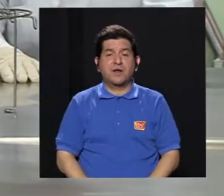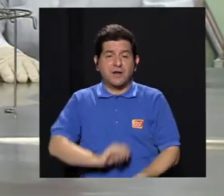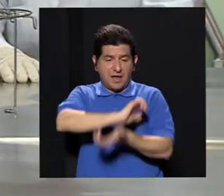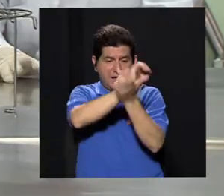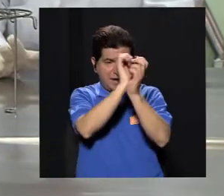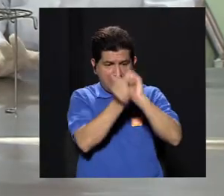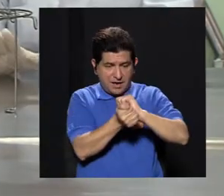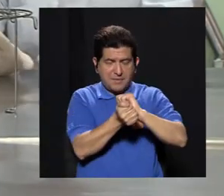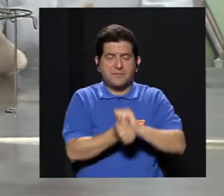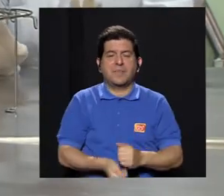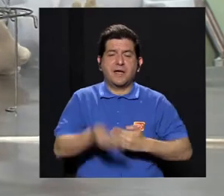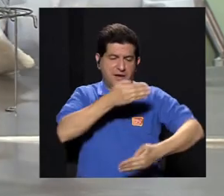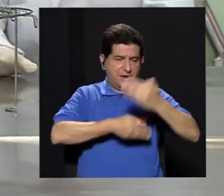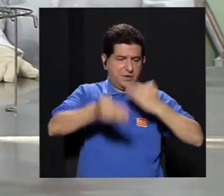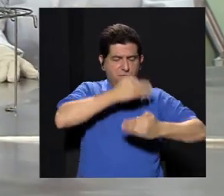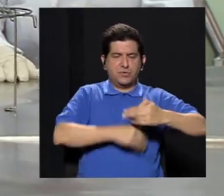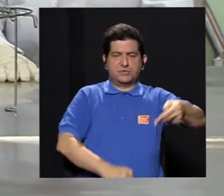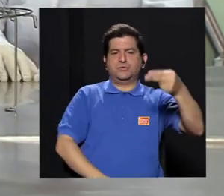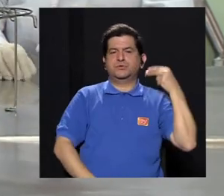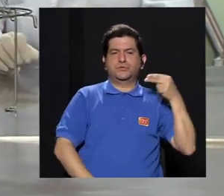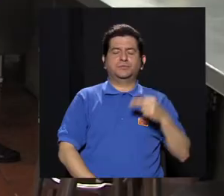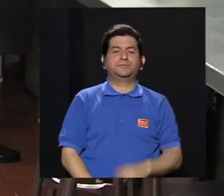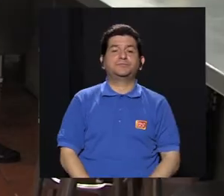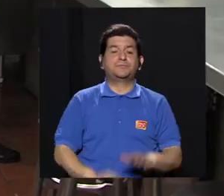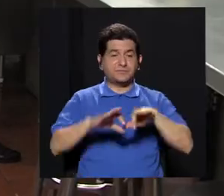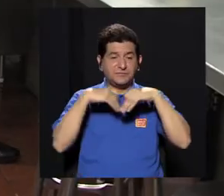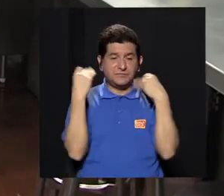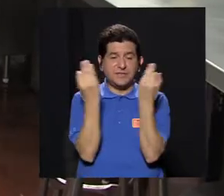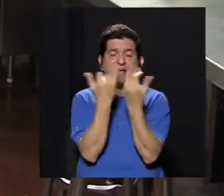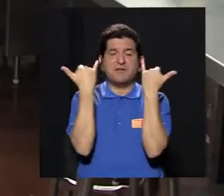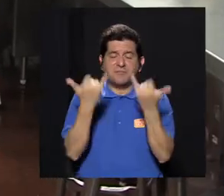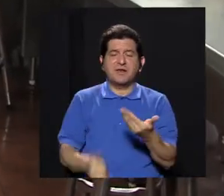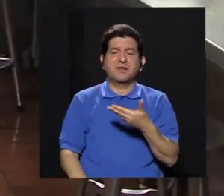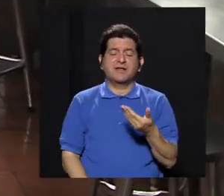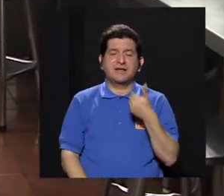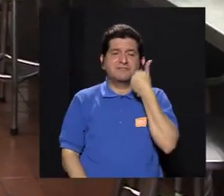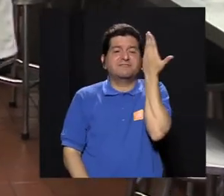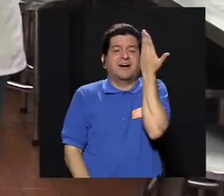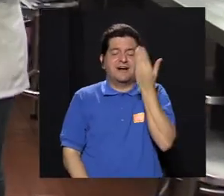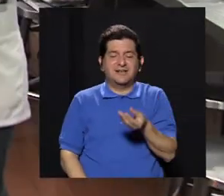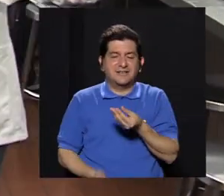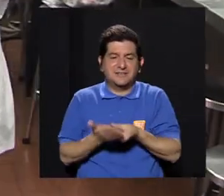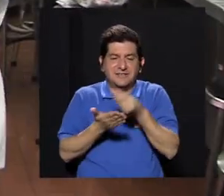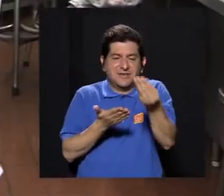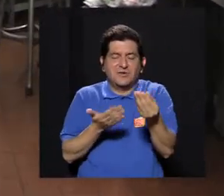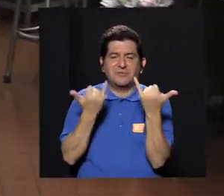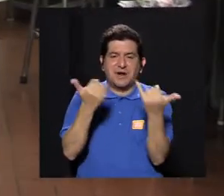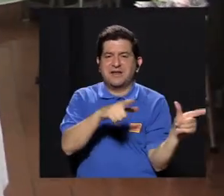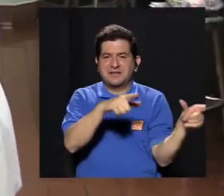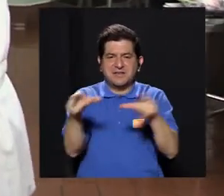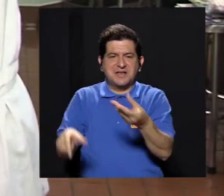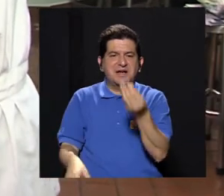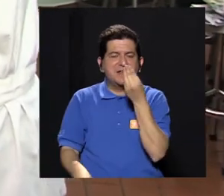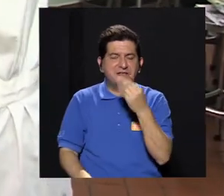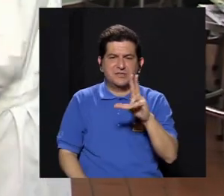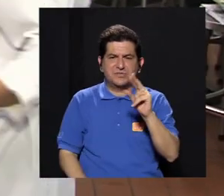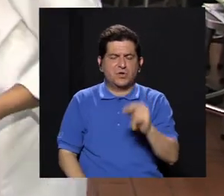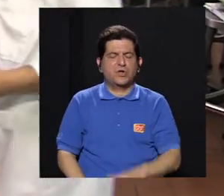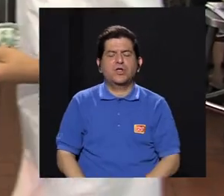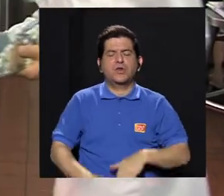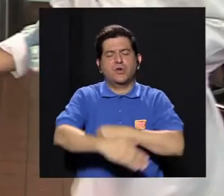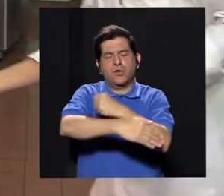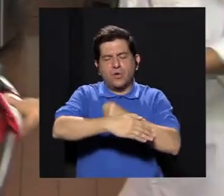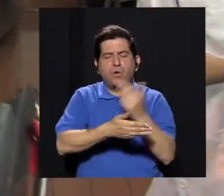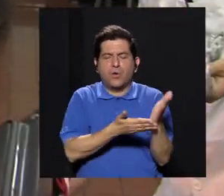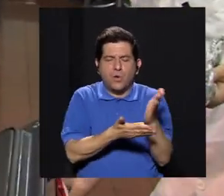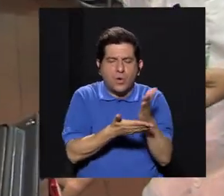¿verdad? Porque en las familias sabor es más fácil comprar algo preparado que volver a la cocina, picar